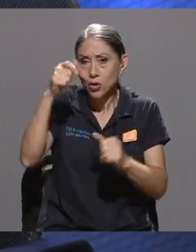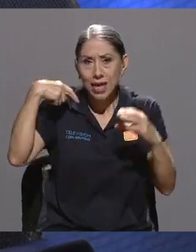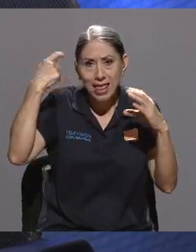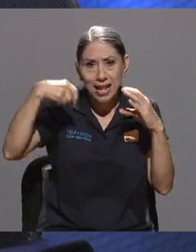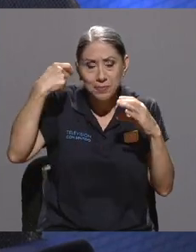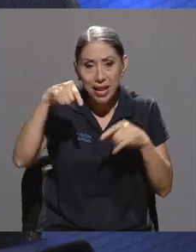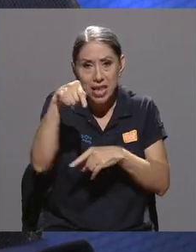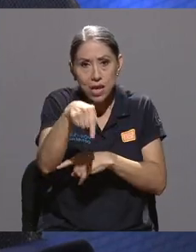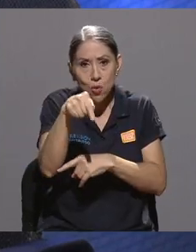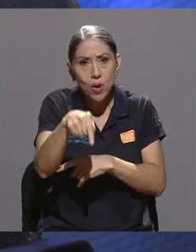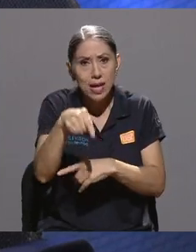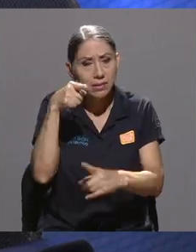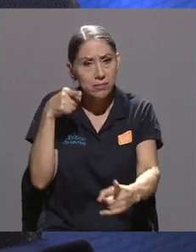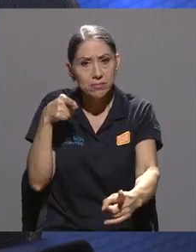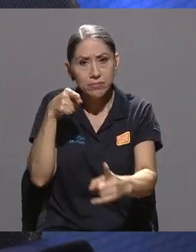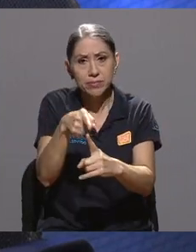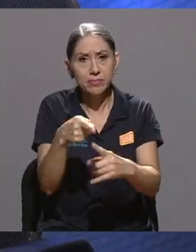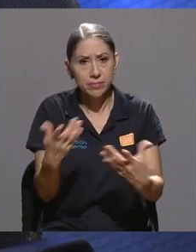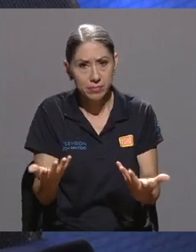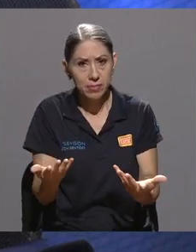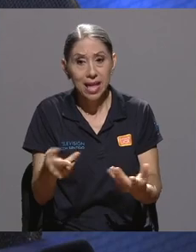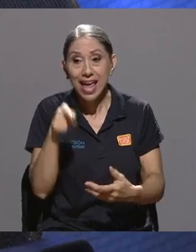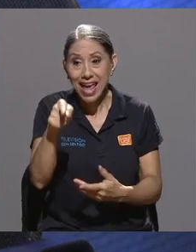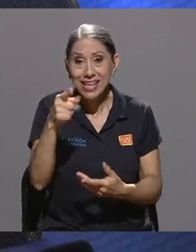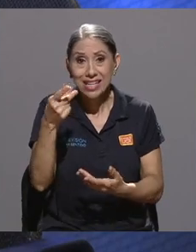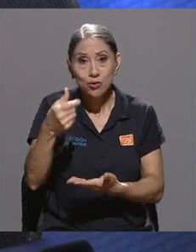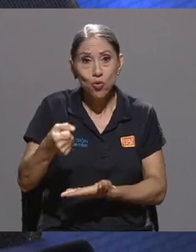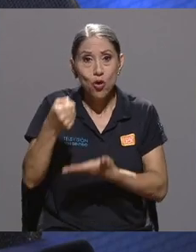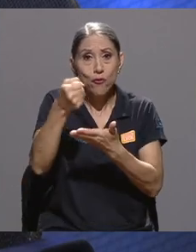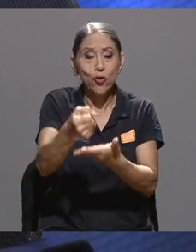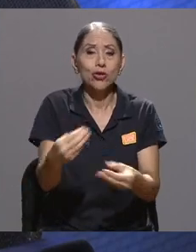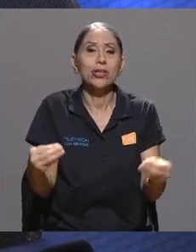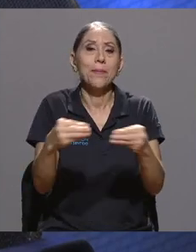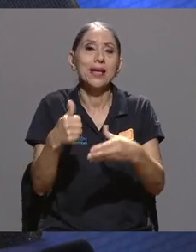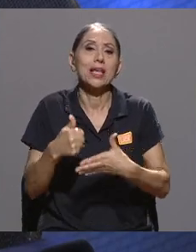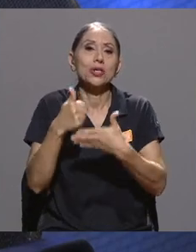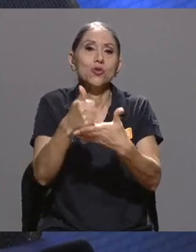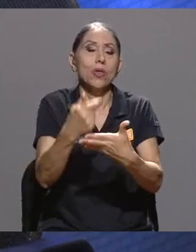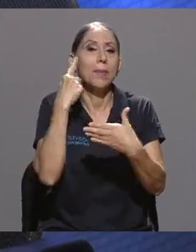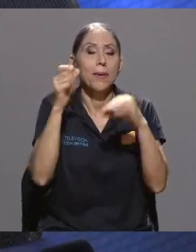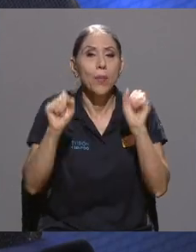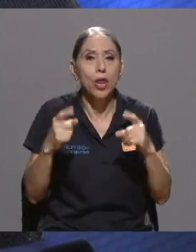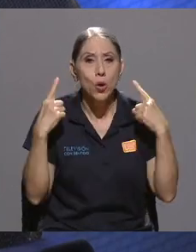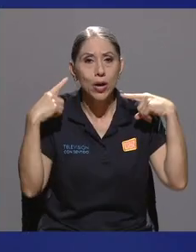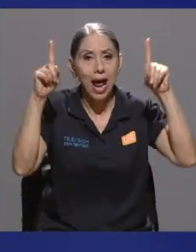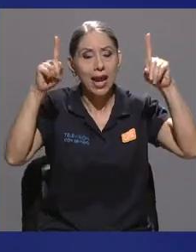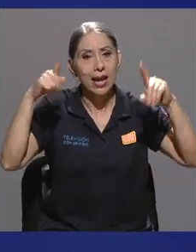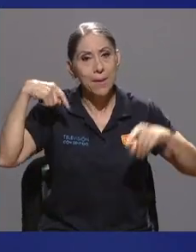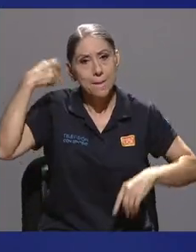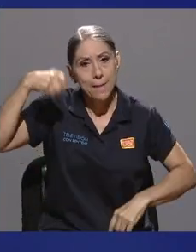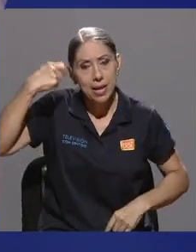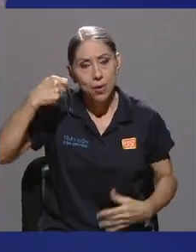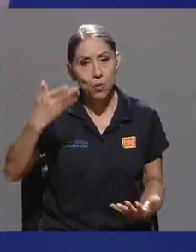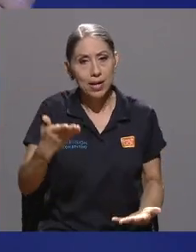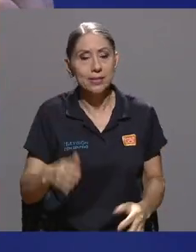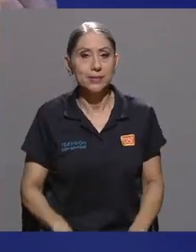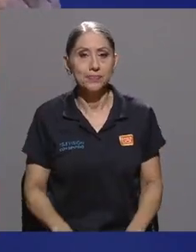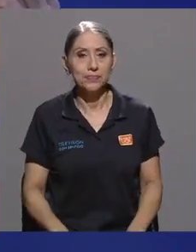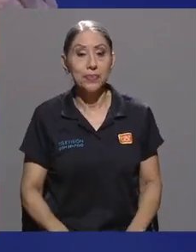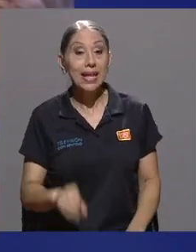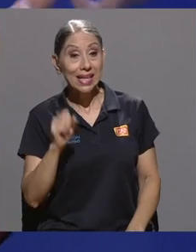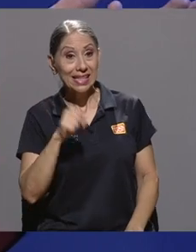apuntan también a eso y es uno de los fondos que más ayuda a que se puedan realizar las películas. Sí, y casualmente esa